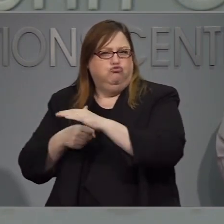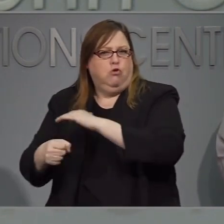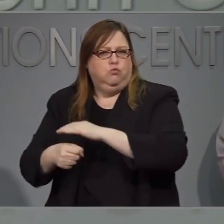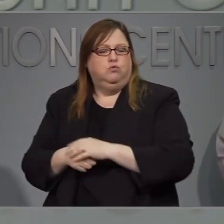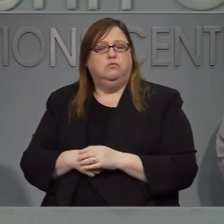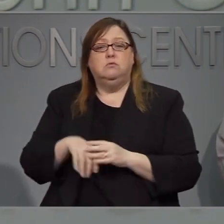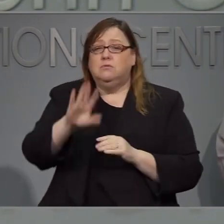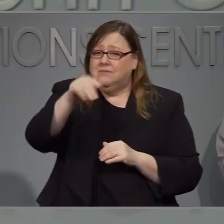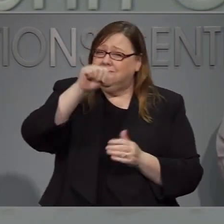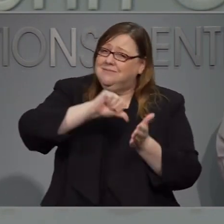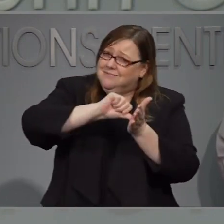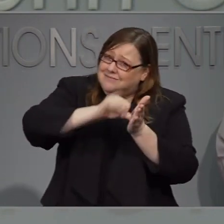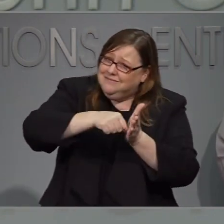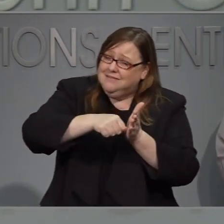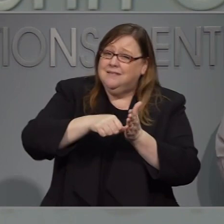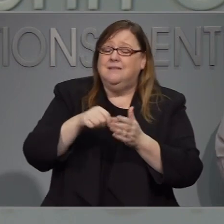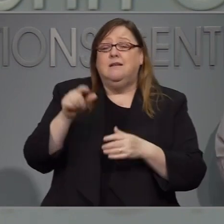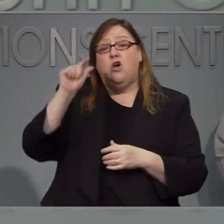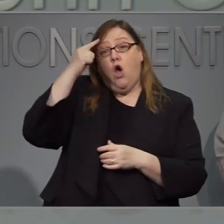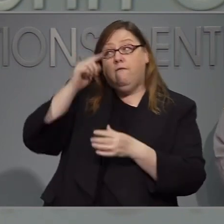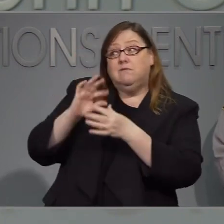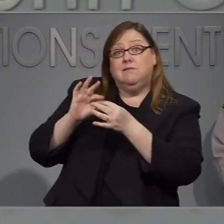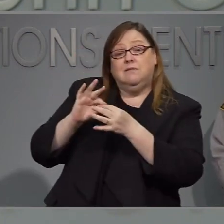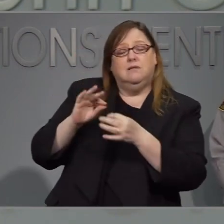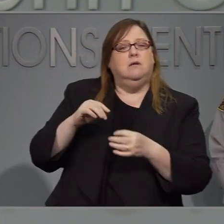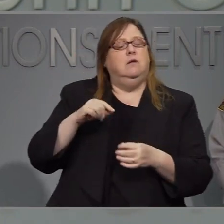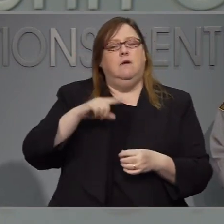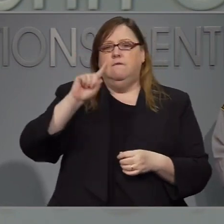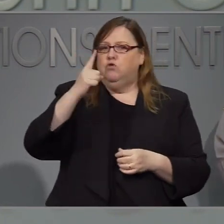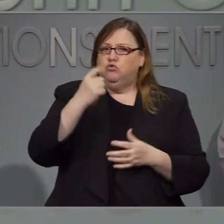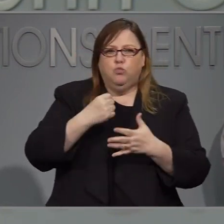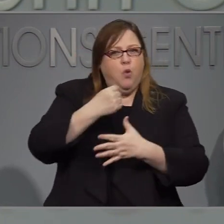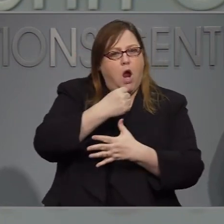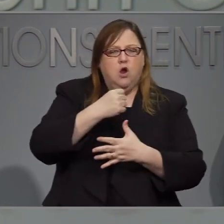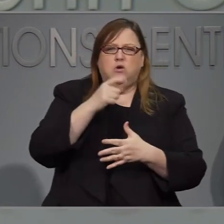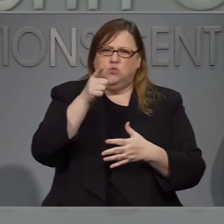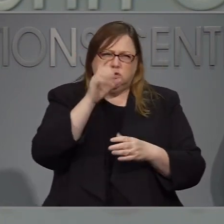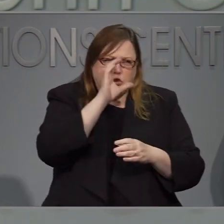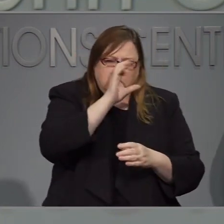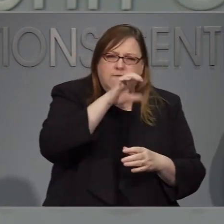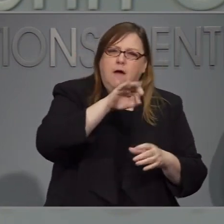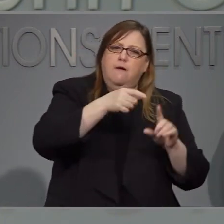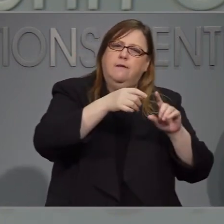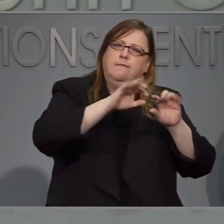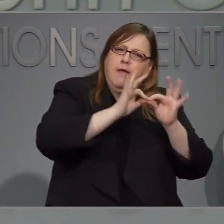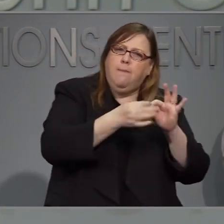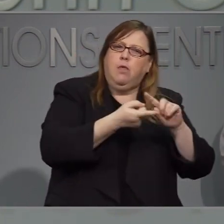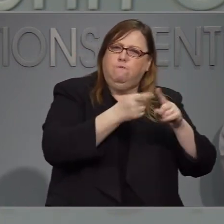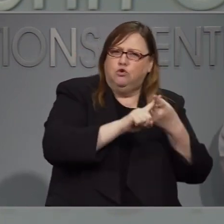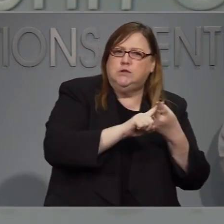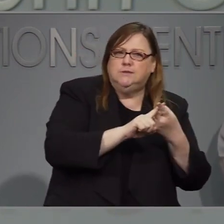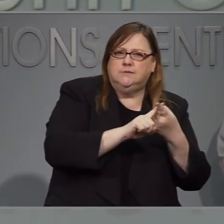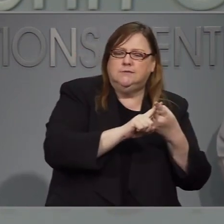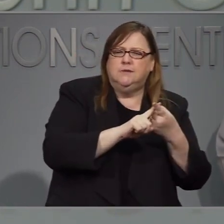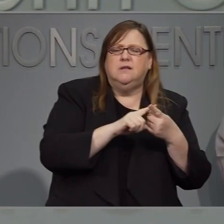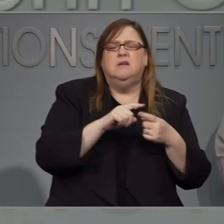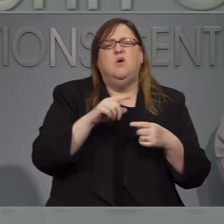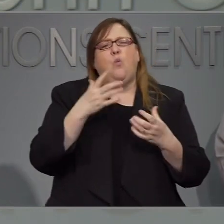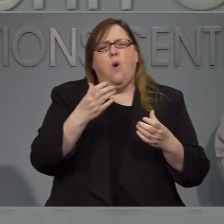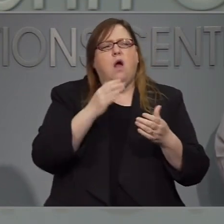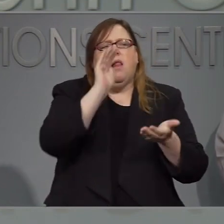sino que lo primero que dice con familia y amigos y lo que estamos tratando de hacer es asegurarnos de que hay